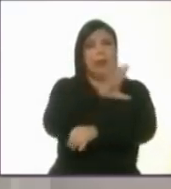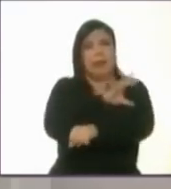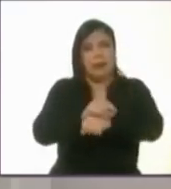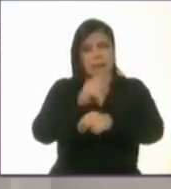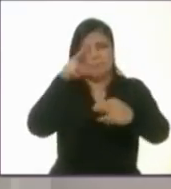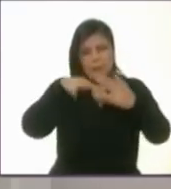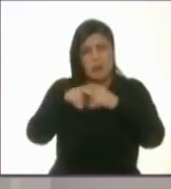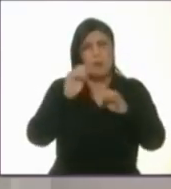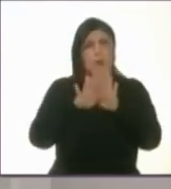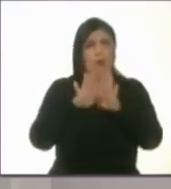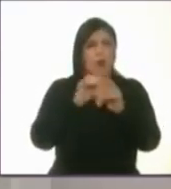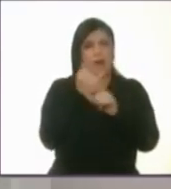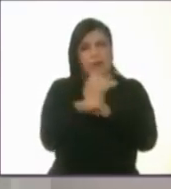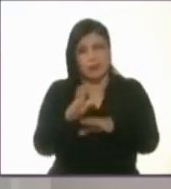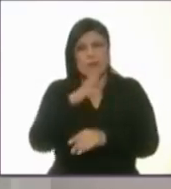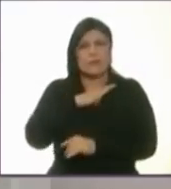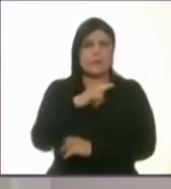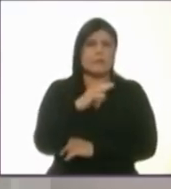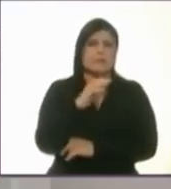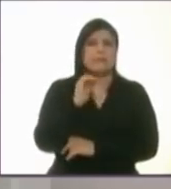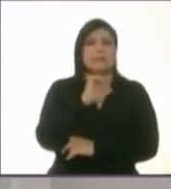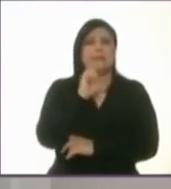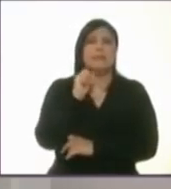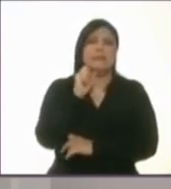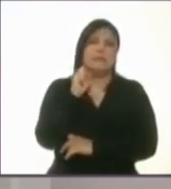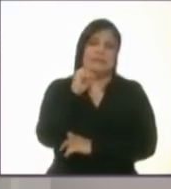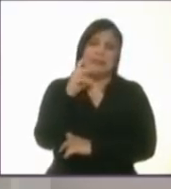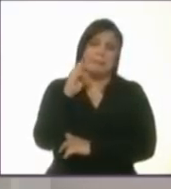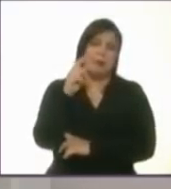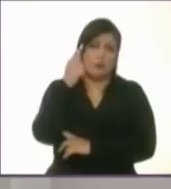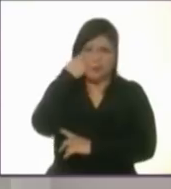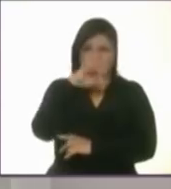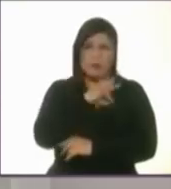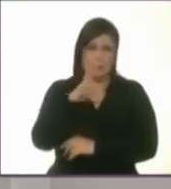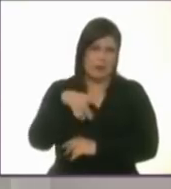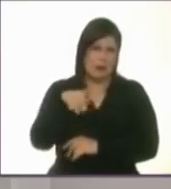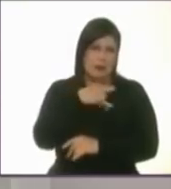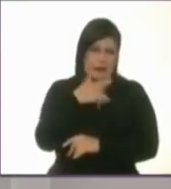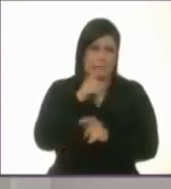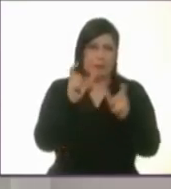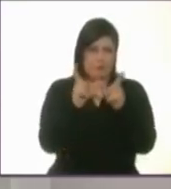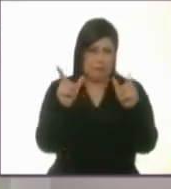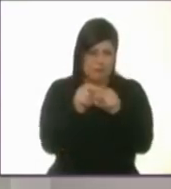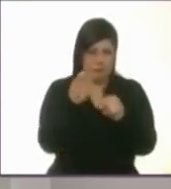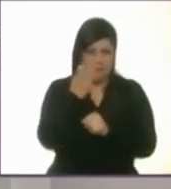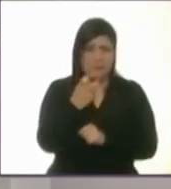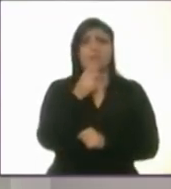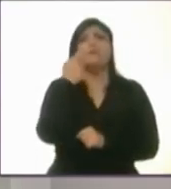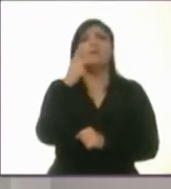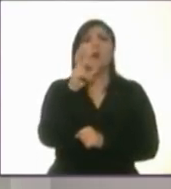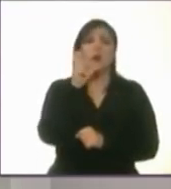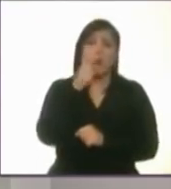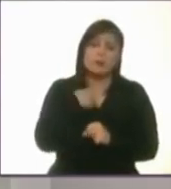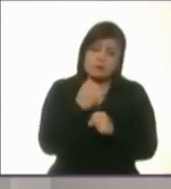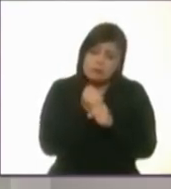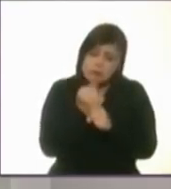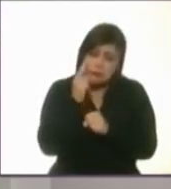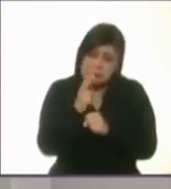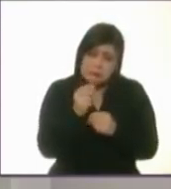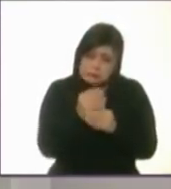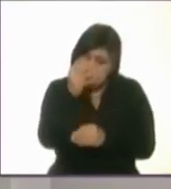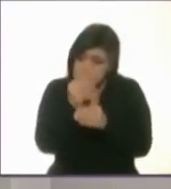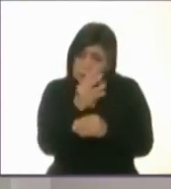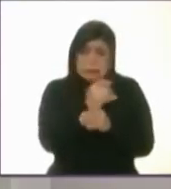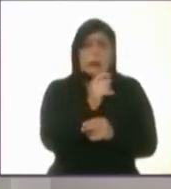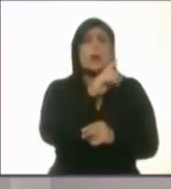los datos, el CIPOT por sus siglas. Pero finalmente cuando uno hace la consulta, muchas de las veces arroja al